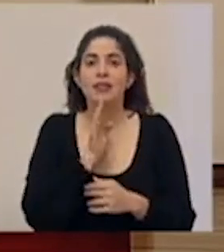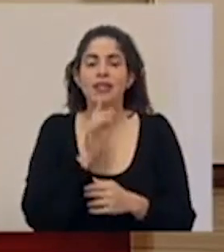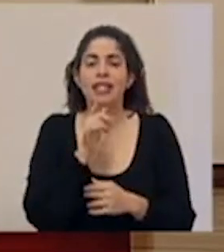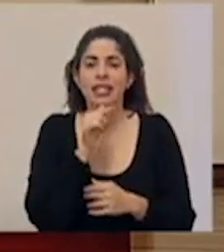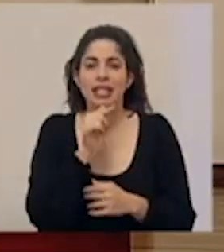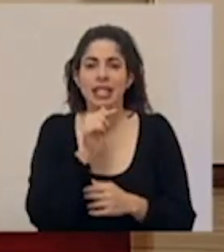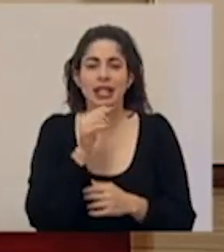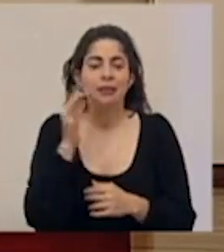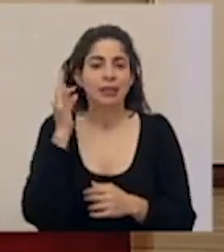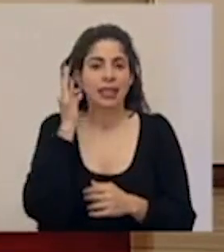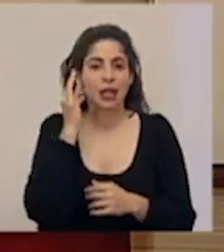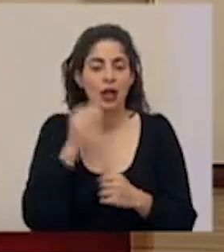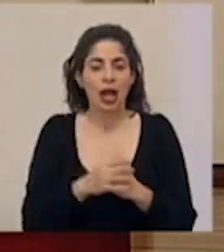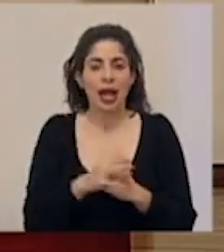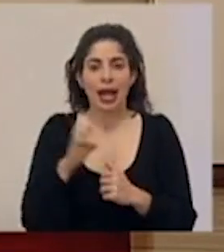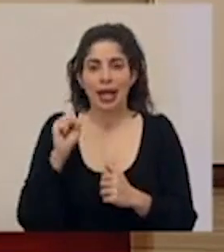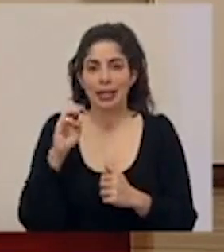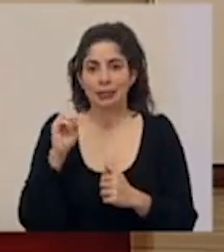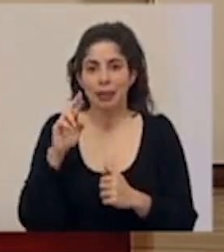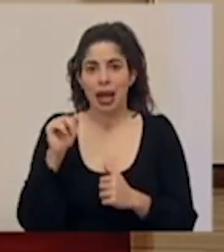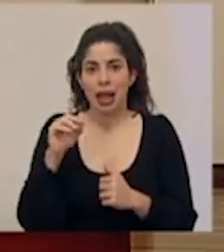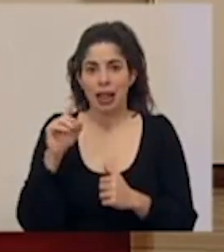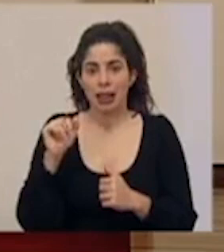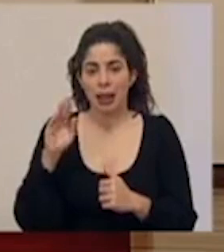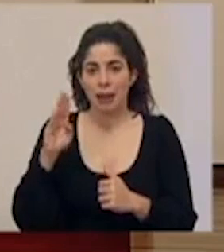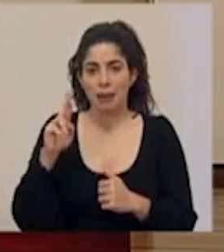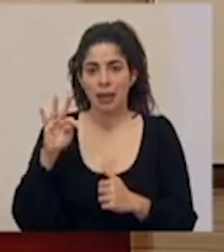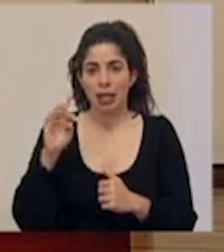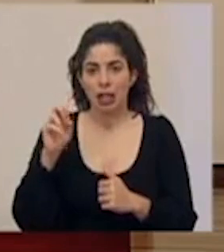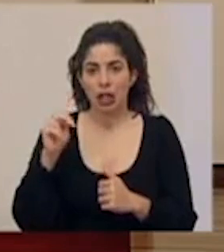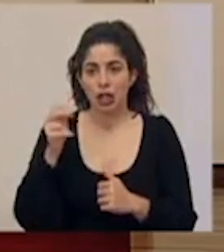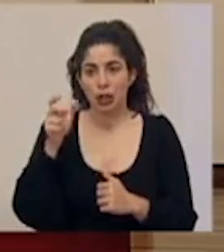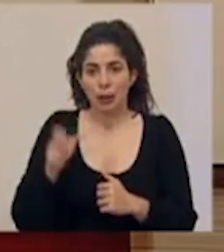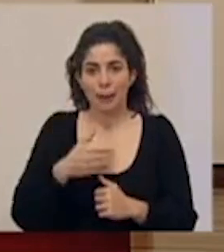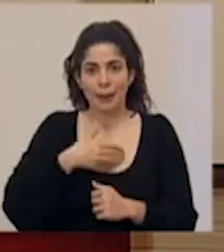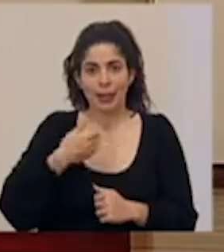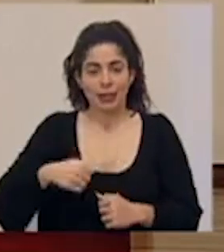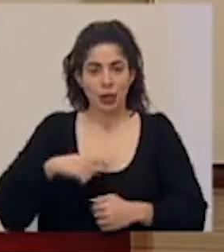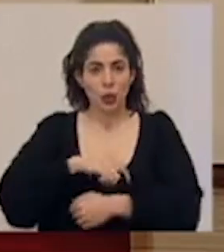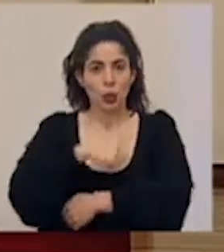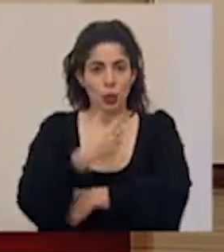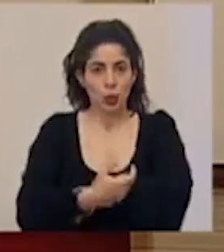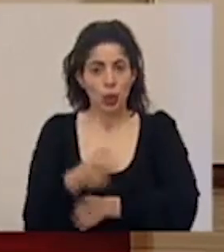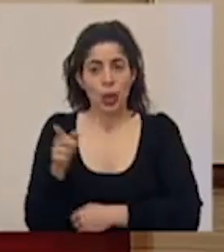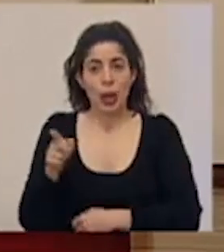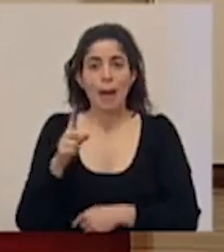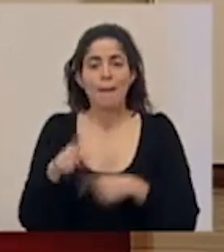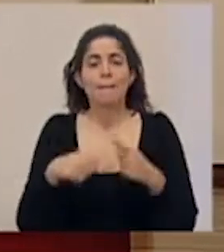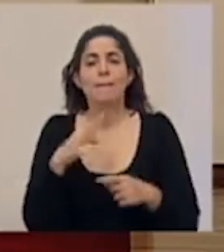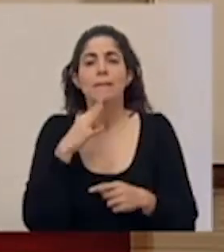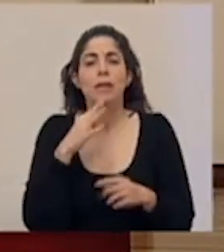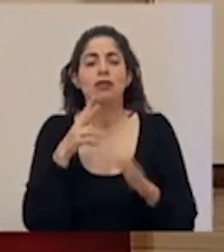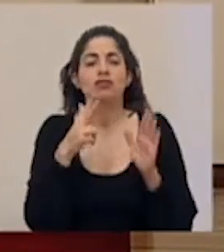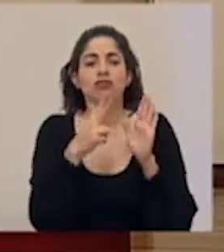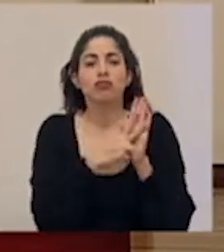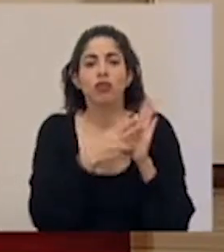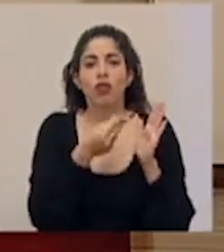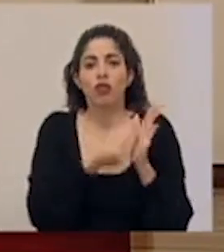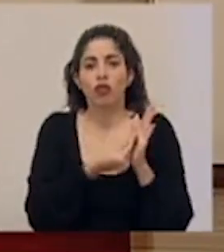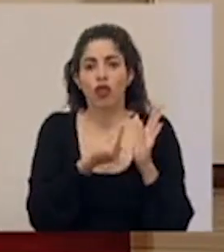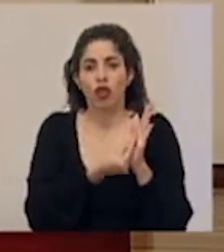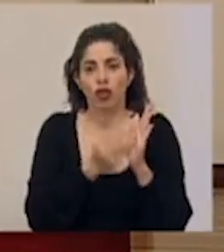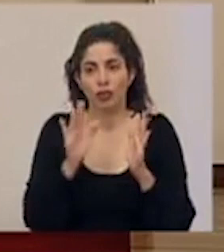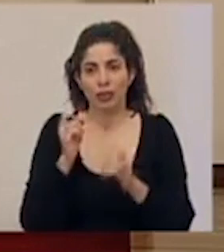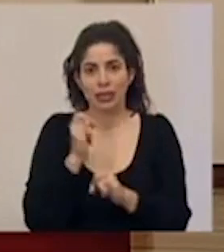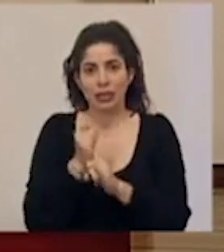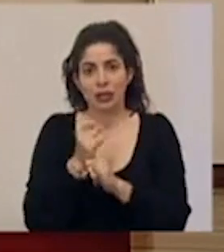uso de la palabra a la señora Esmeralda Richton, presidente de la Junta de Protección Social, quien nos hablará sobre la aprobación de fondos por parte de la